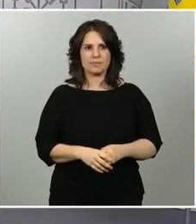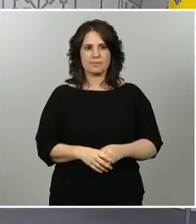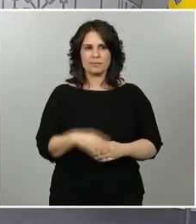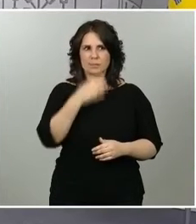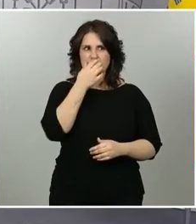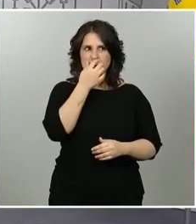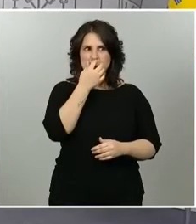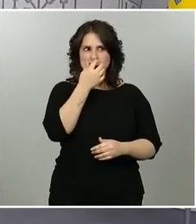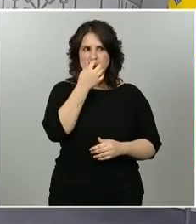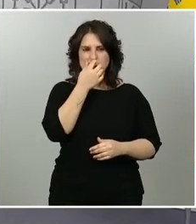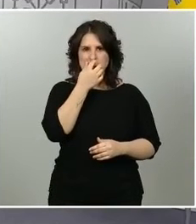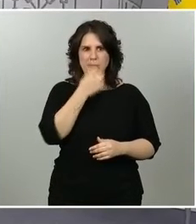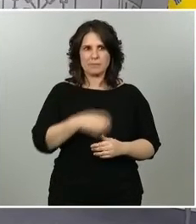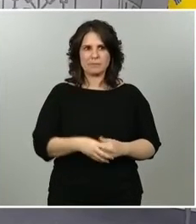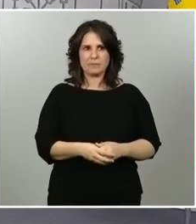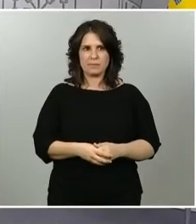Adelante el correo.